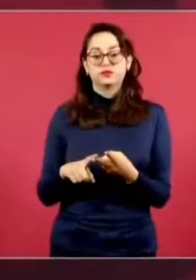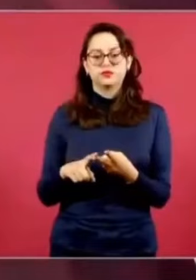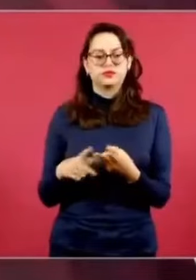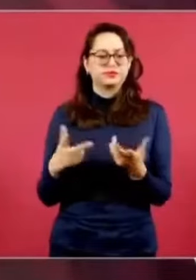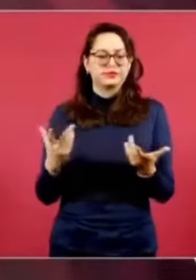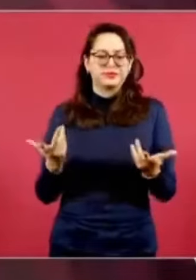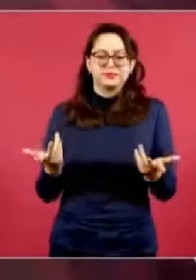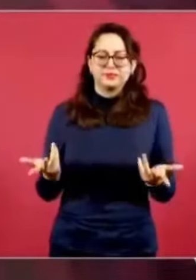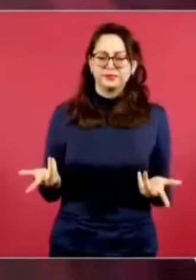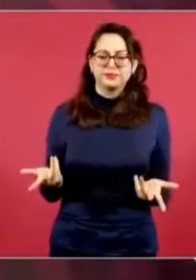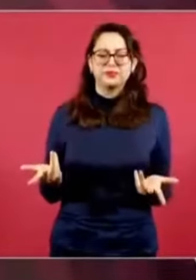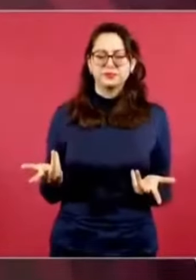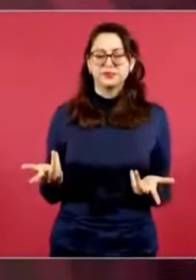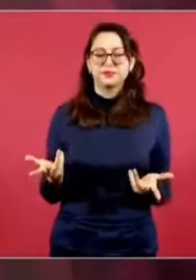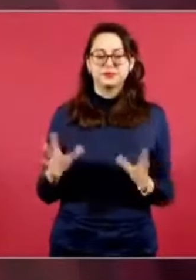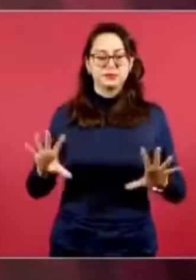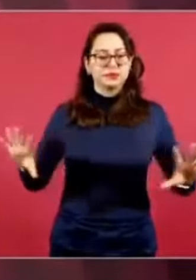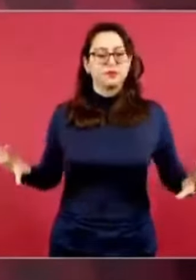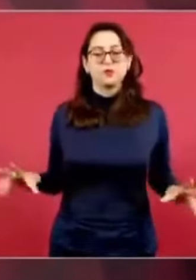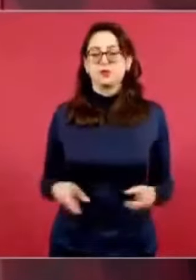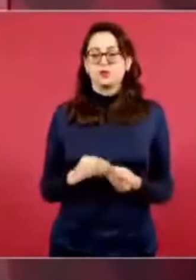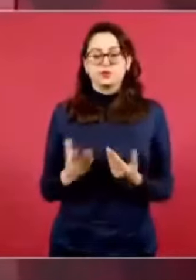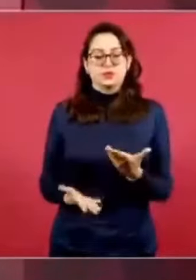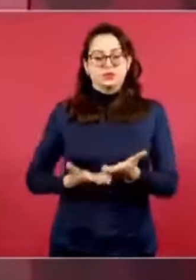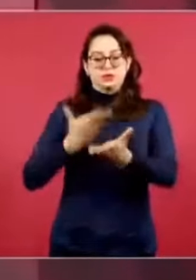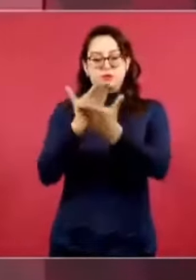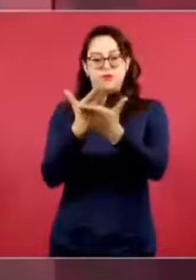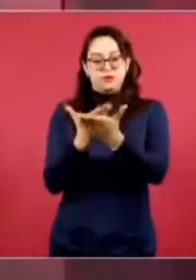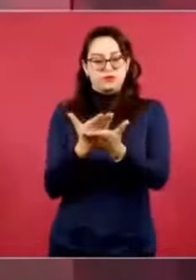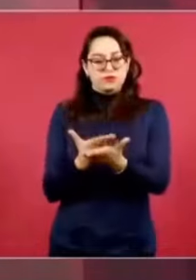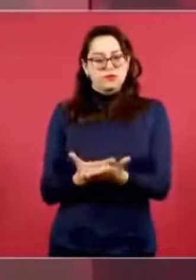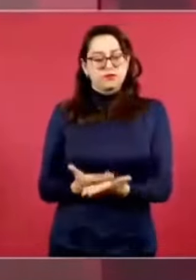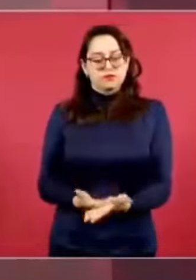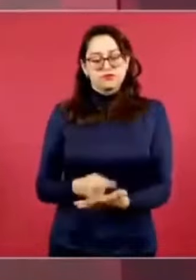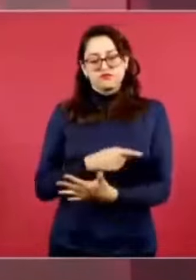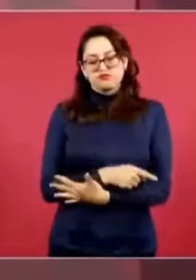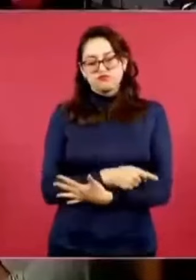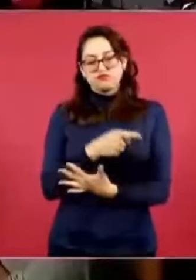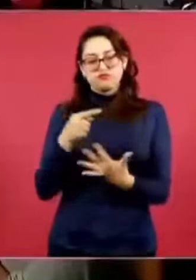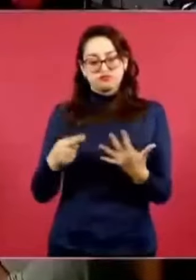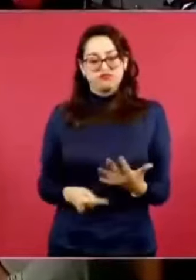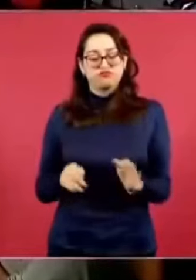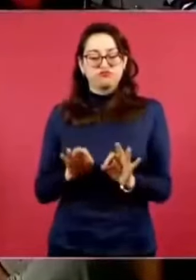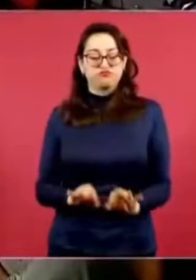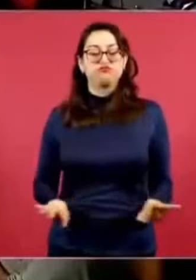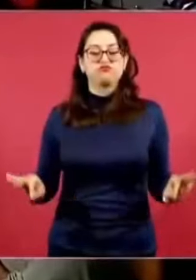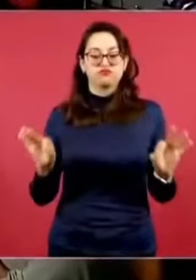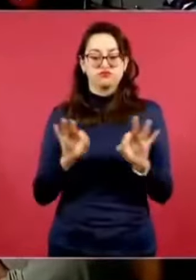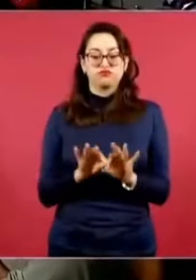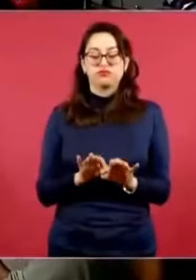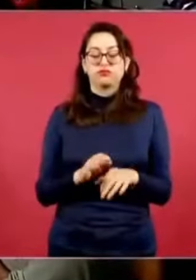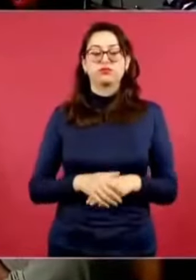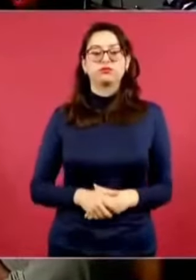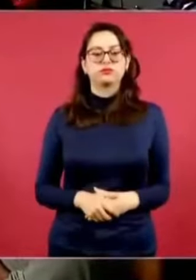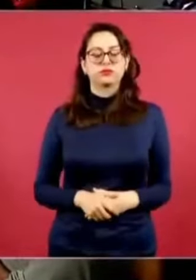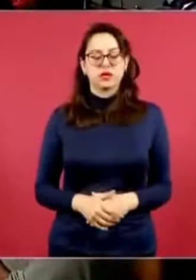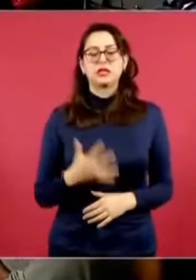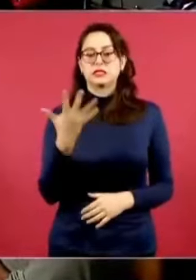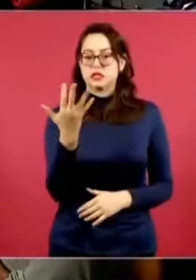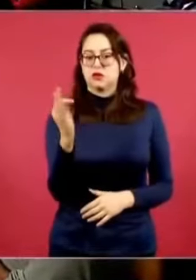es un paquete importante, va a ser aquí en Palacio.